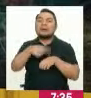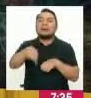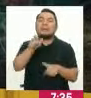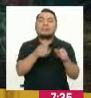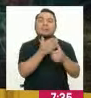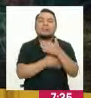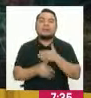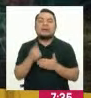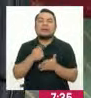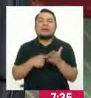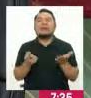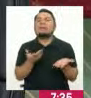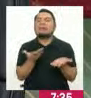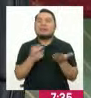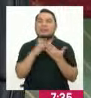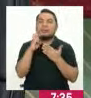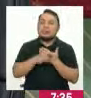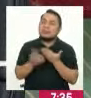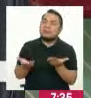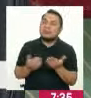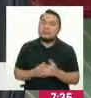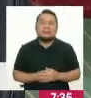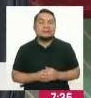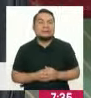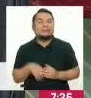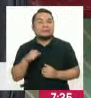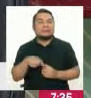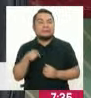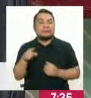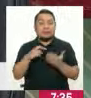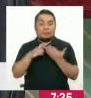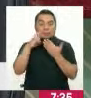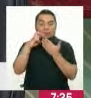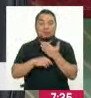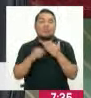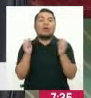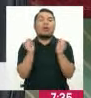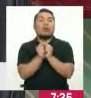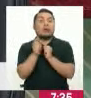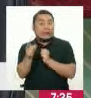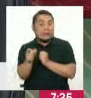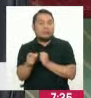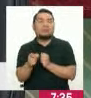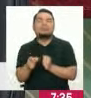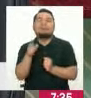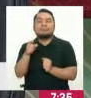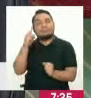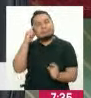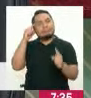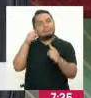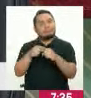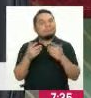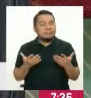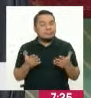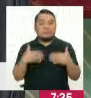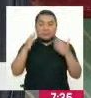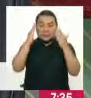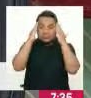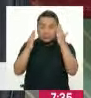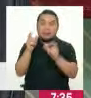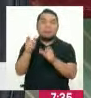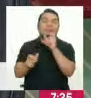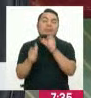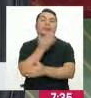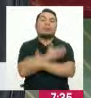consiste este programa? Es correcto, Julio. El Programa Contigo tiene el objetivo de atender a las personas en condición de